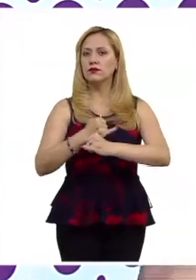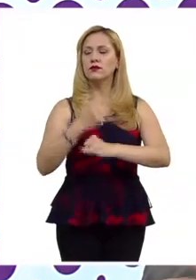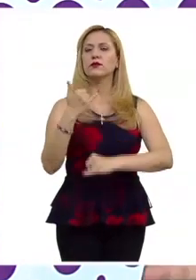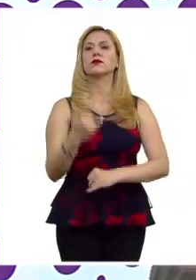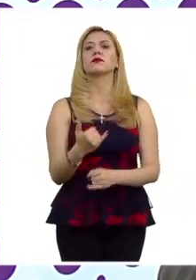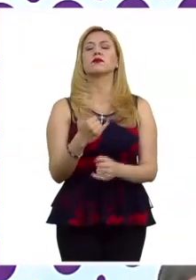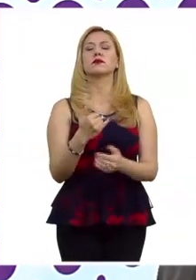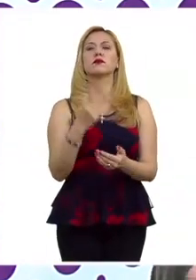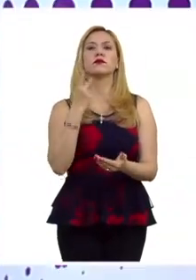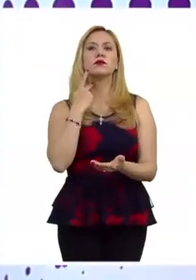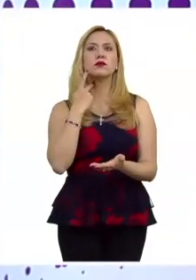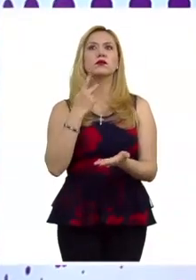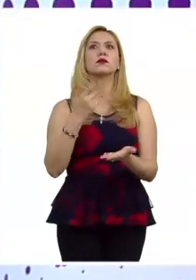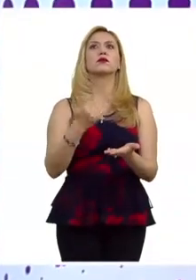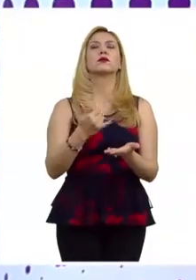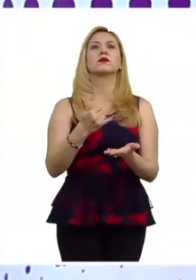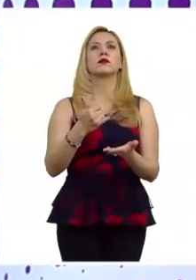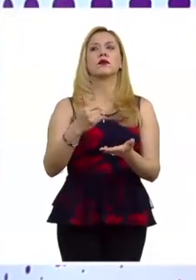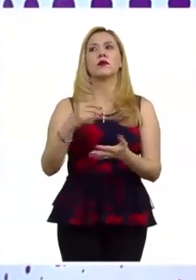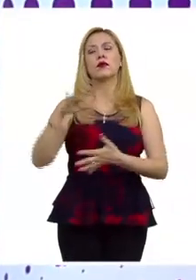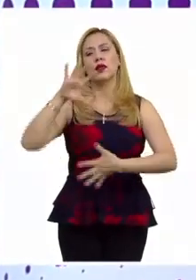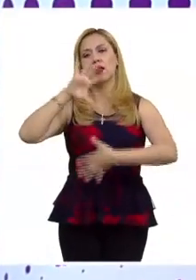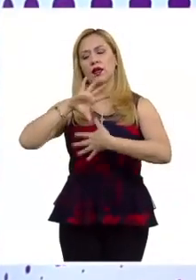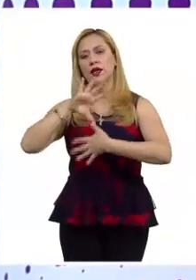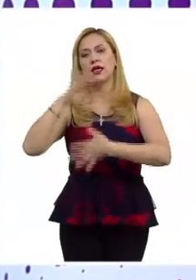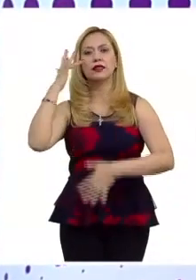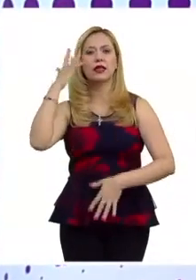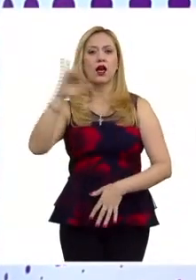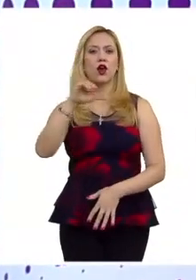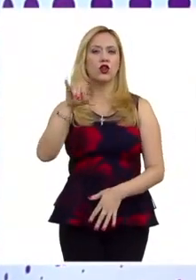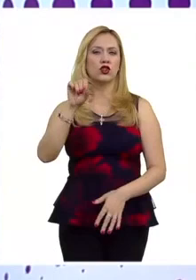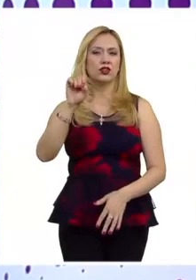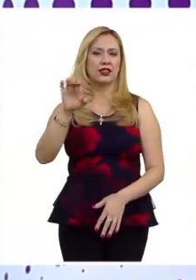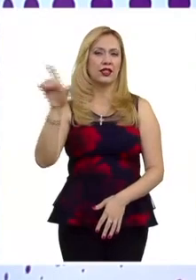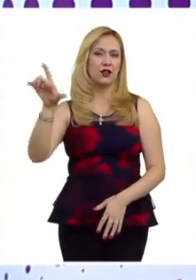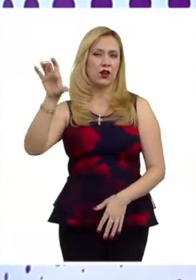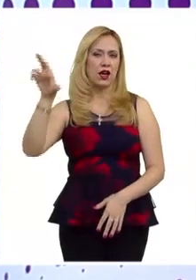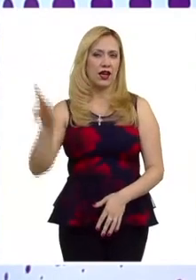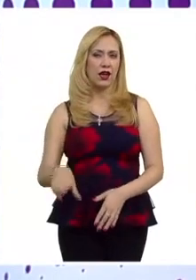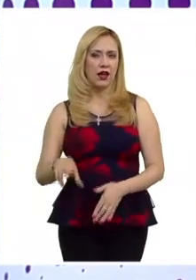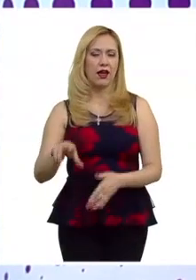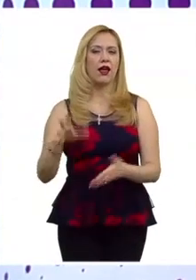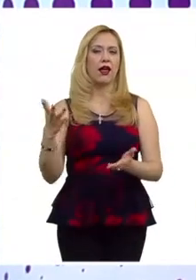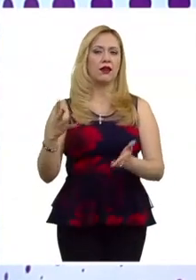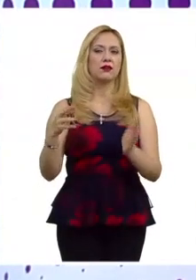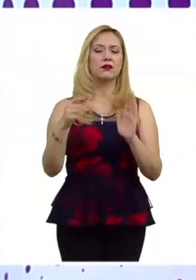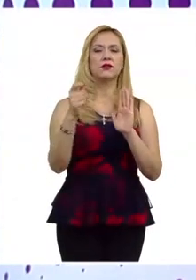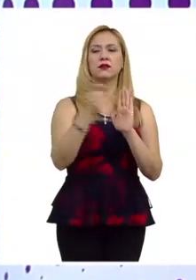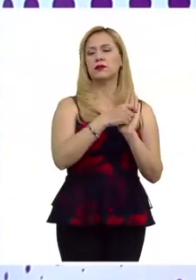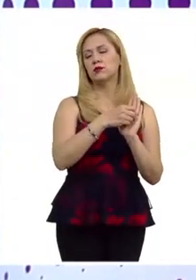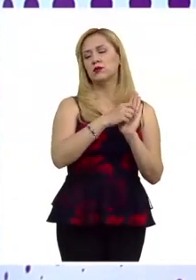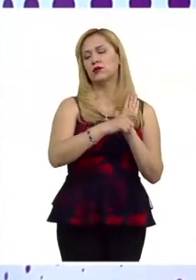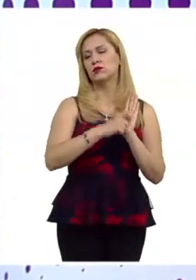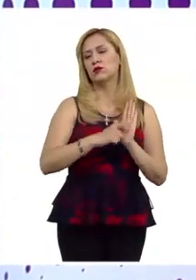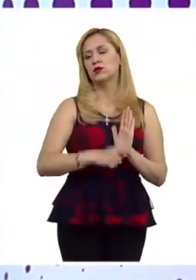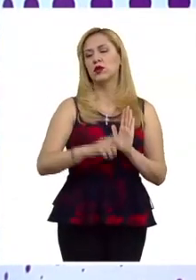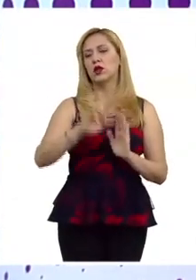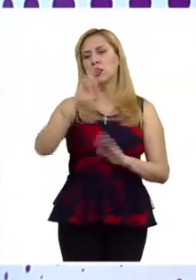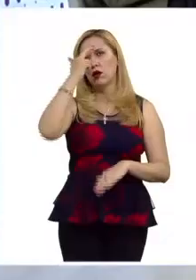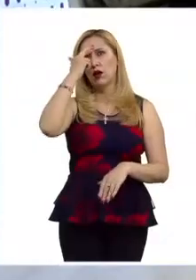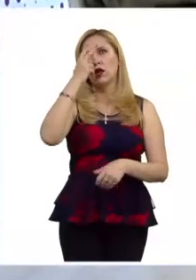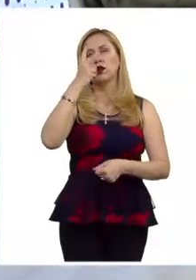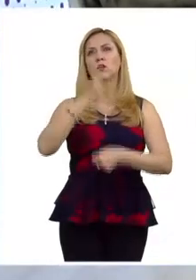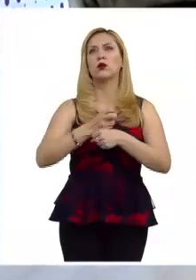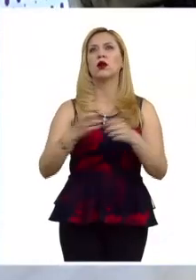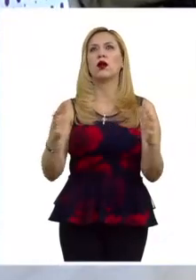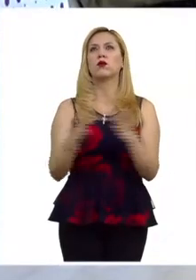y en el propio Pacto de San José, en la Convención Americana, en un contexto en donde efectivamente veníamos de la segunda posguerra, en donde había